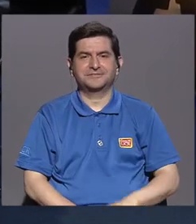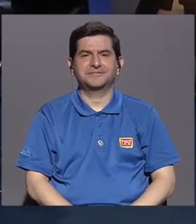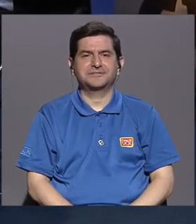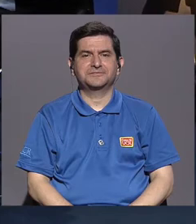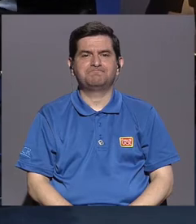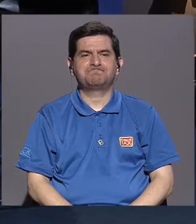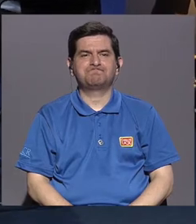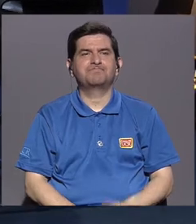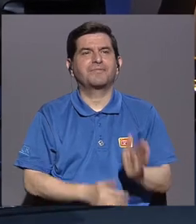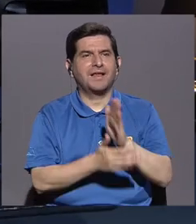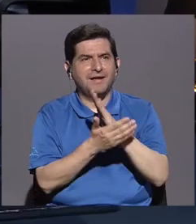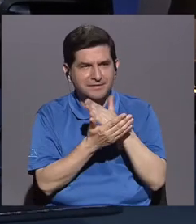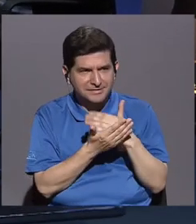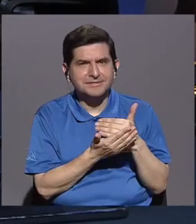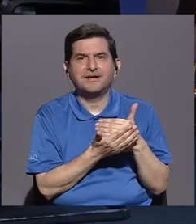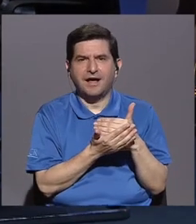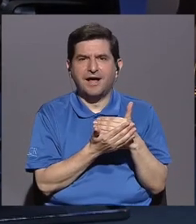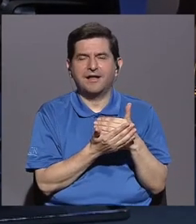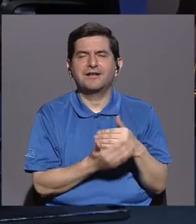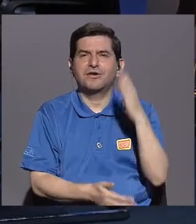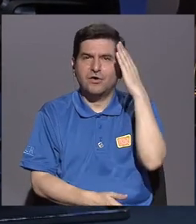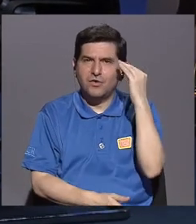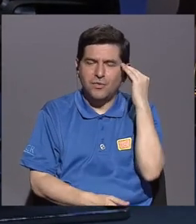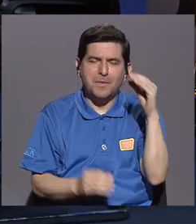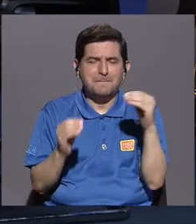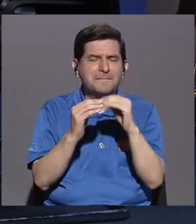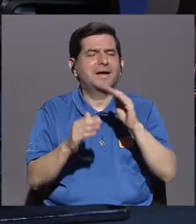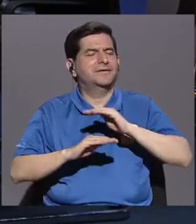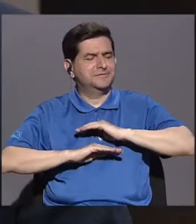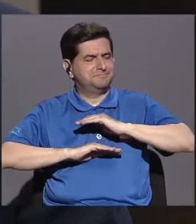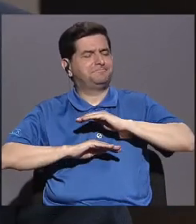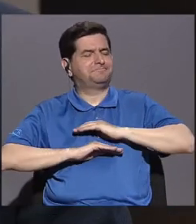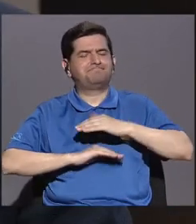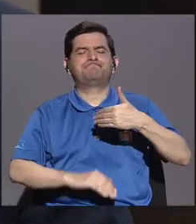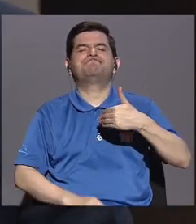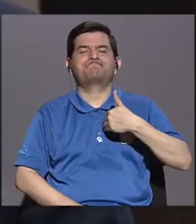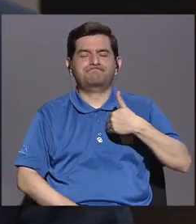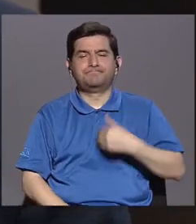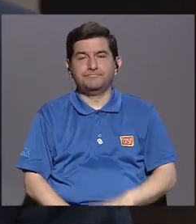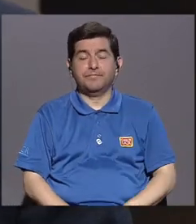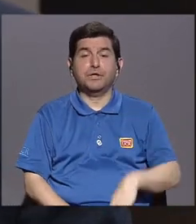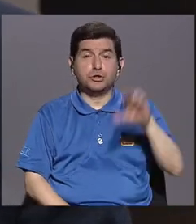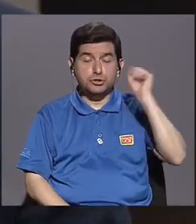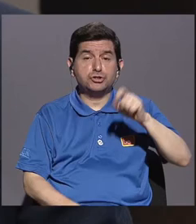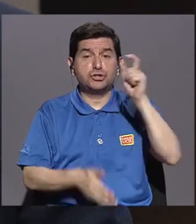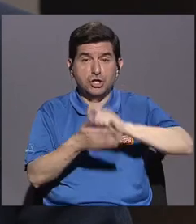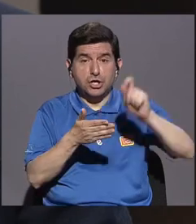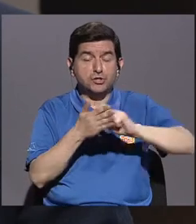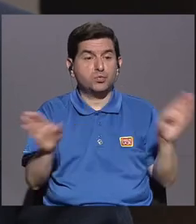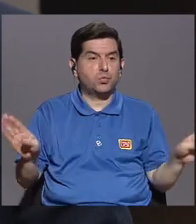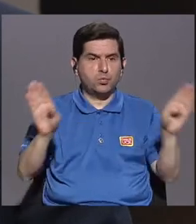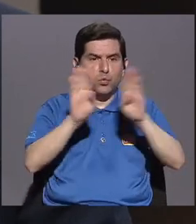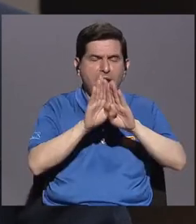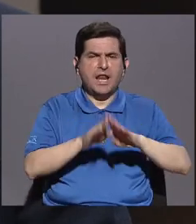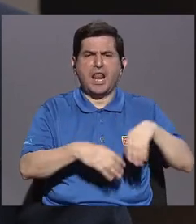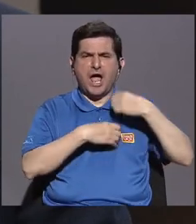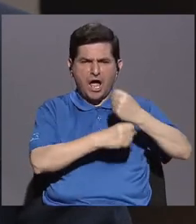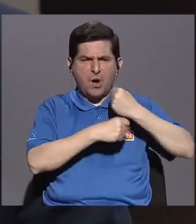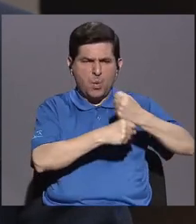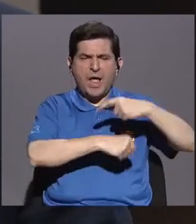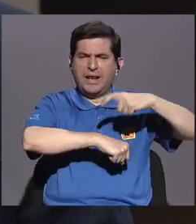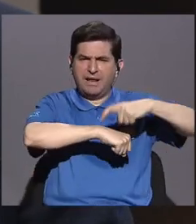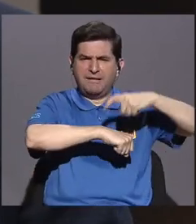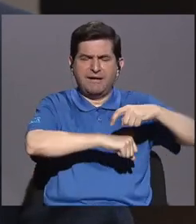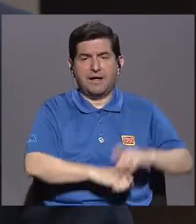que es algo de las anécdotas más gratificantes que tenemos, porque sí, la escuela estaba cerrada, había huelga en ese